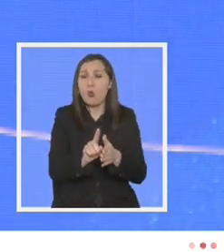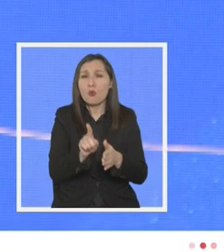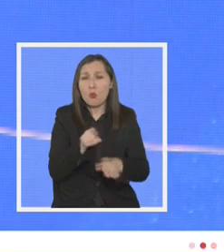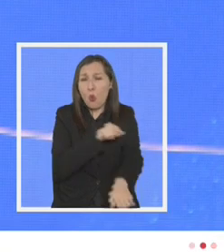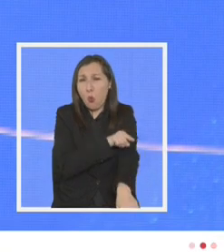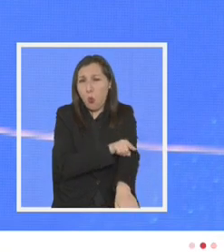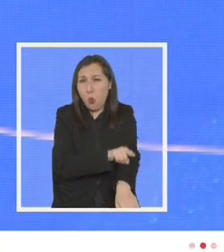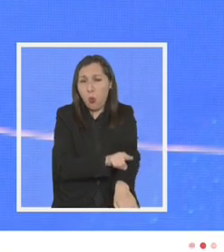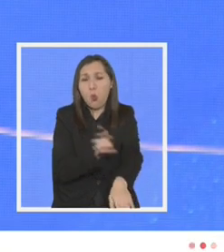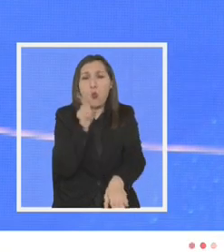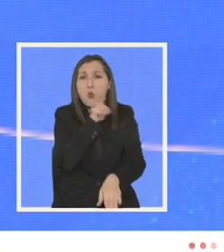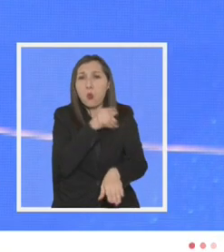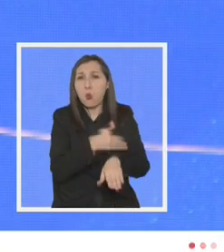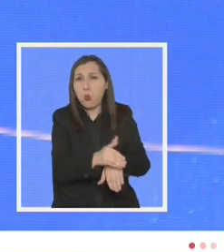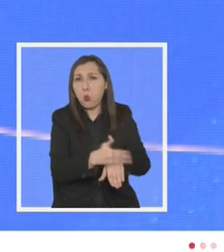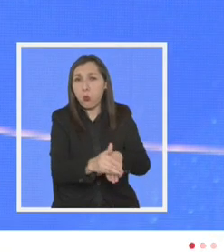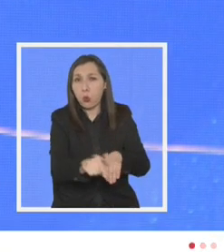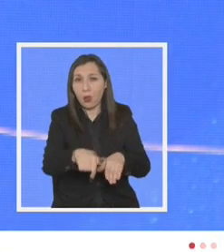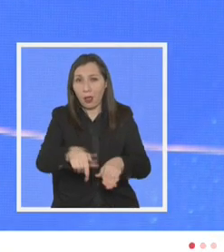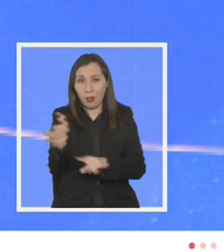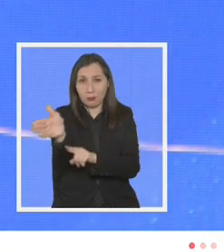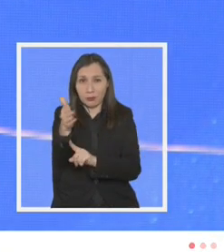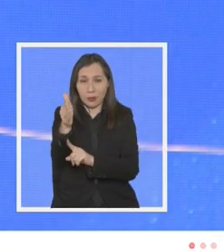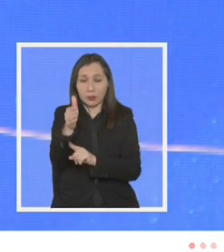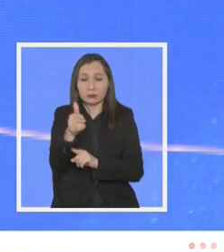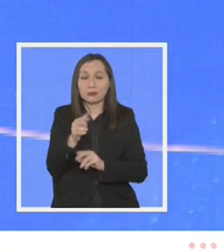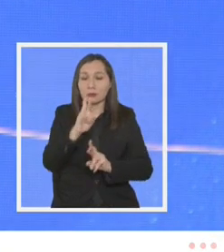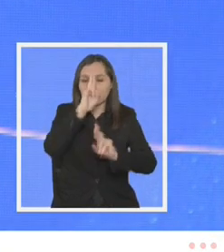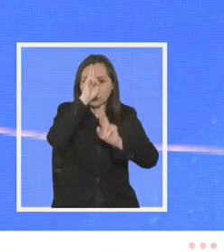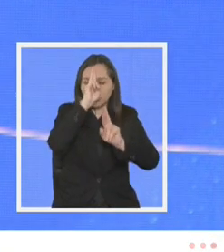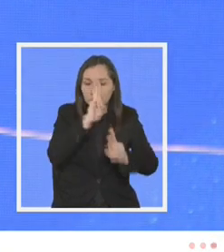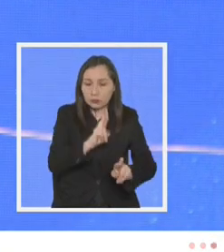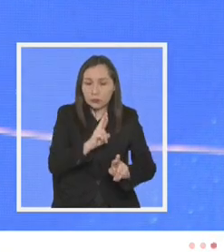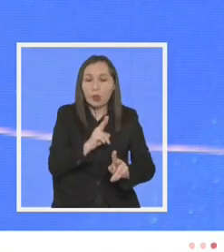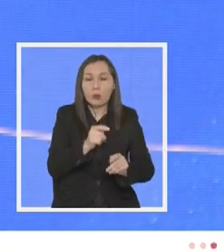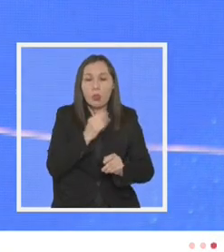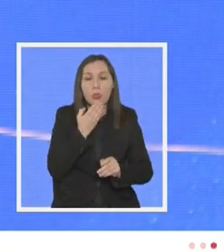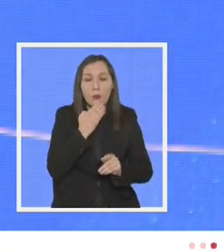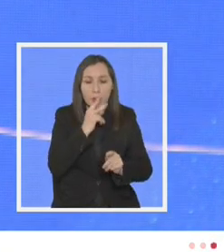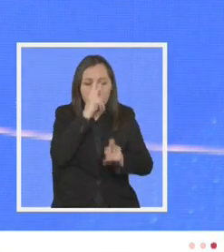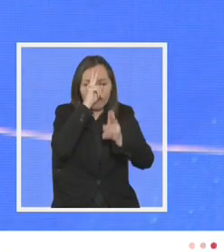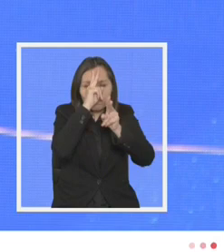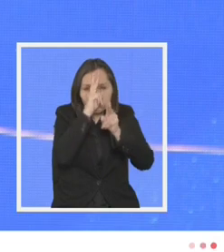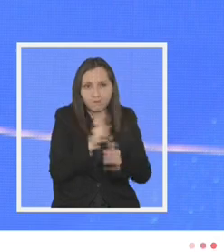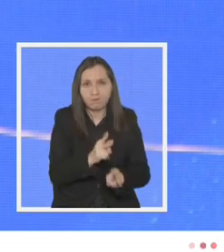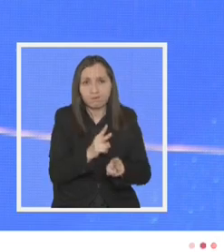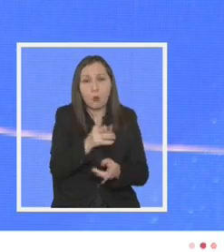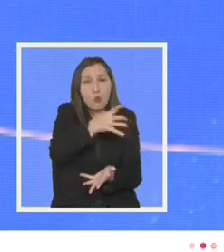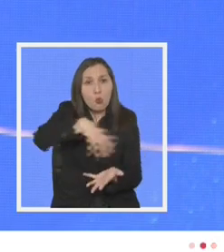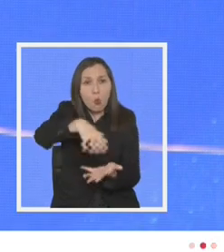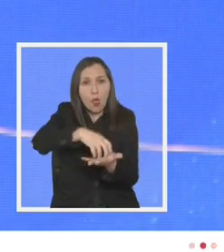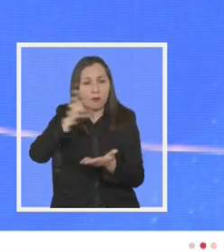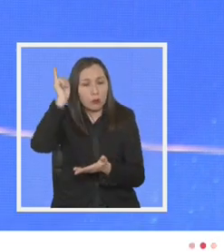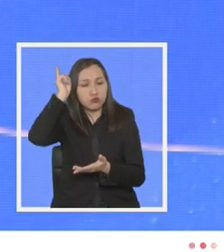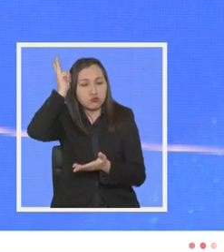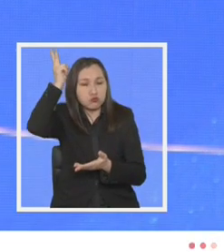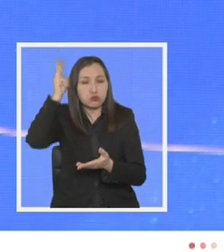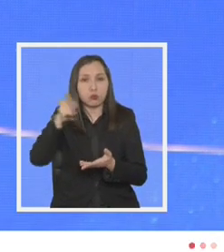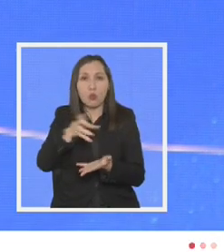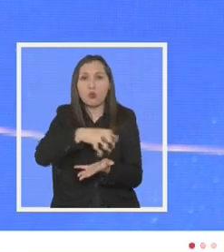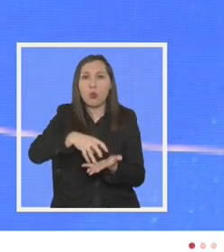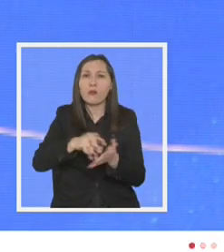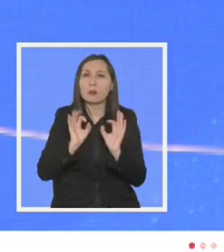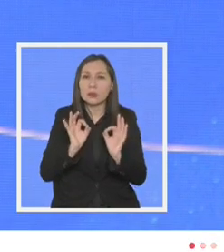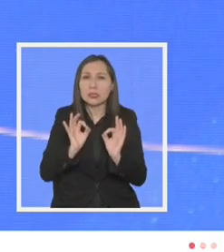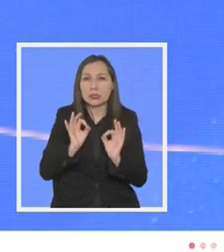de nuestra patria. Y con respeto y reconocimiento también a los pueblos indígenas, en particular al